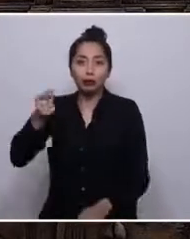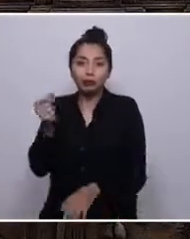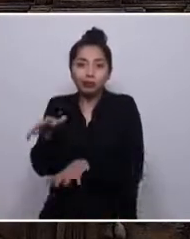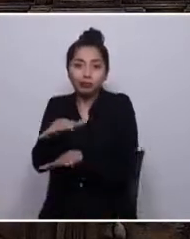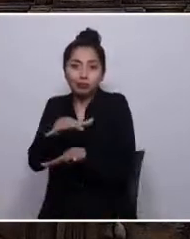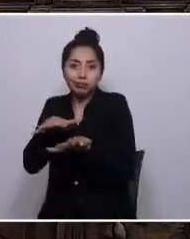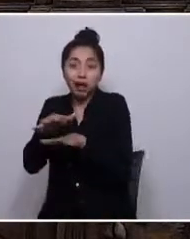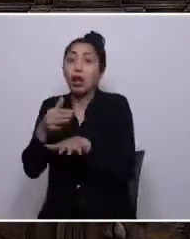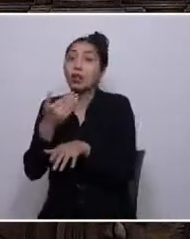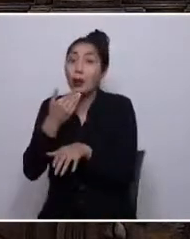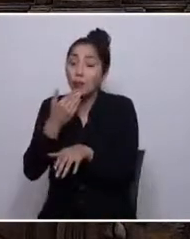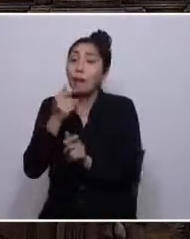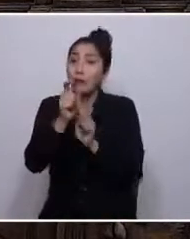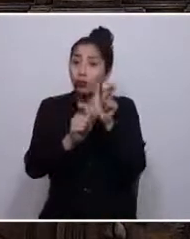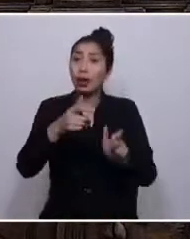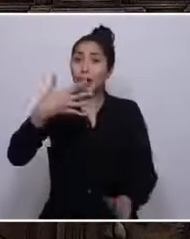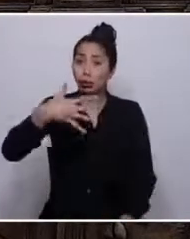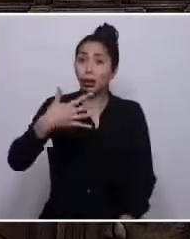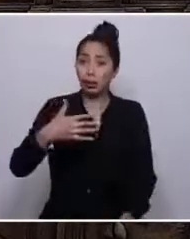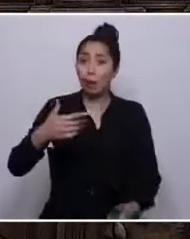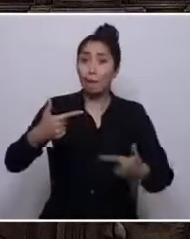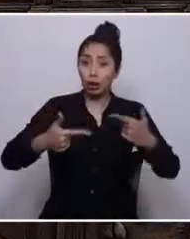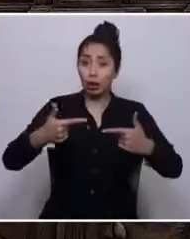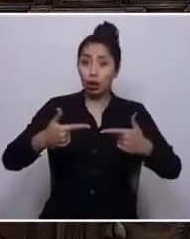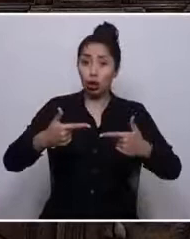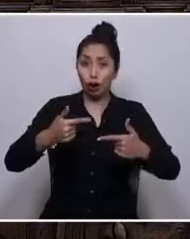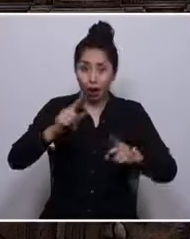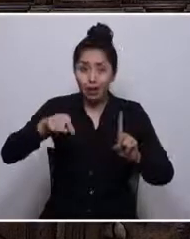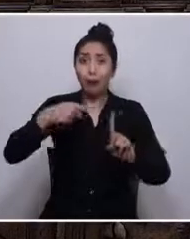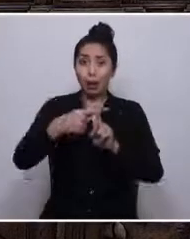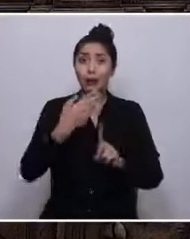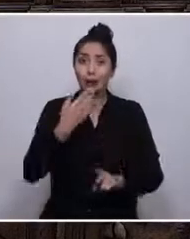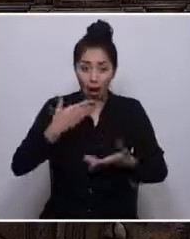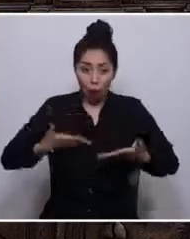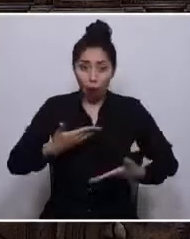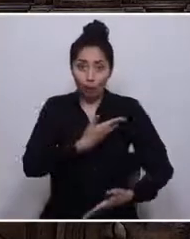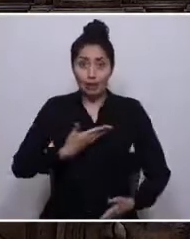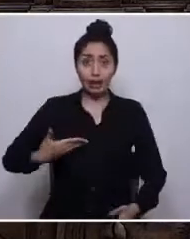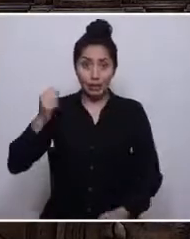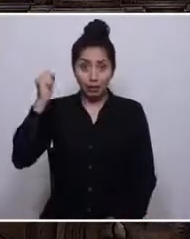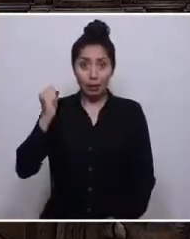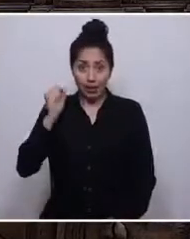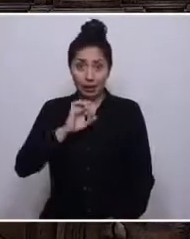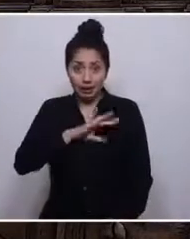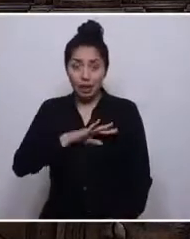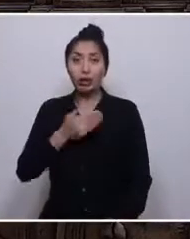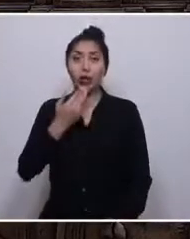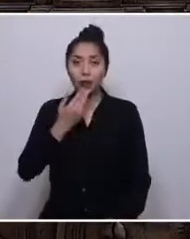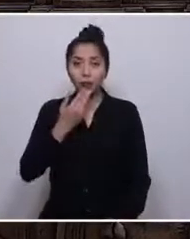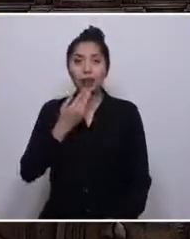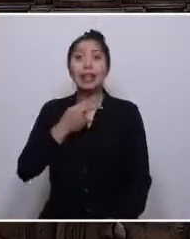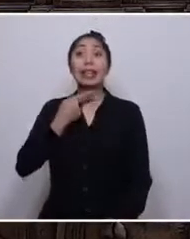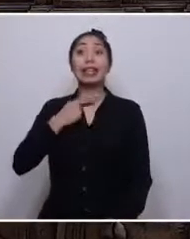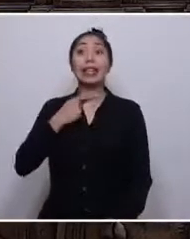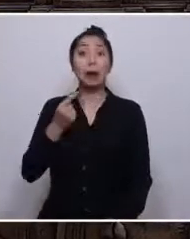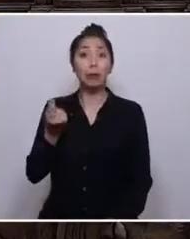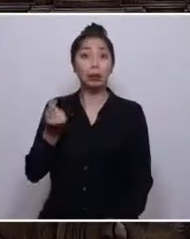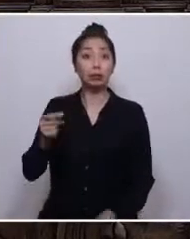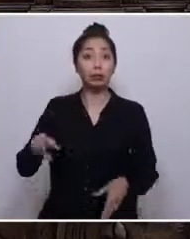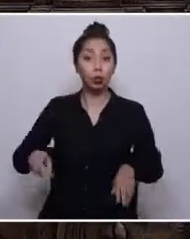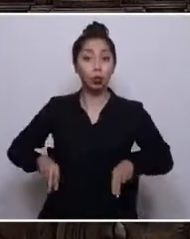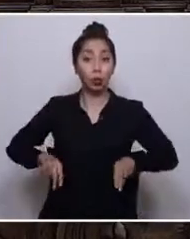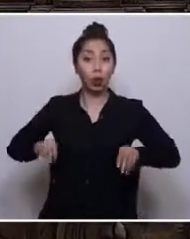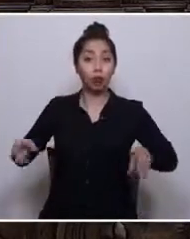políticos, incluido el actual presidente de Chile, privilegian espurios intereses privados por sobre el interés público.